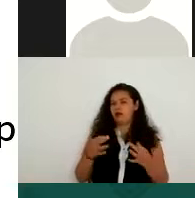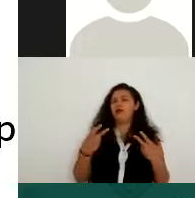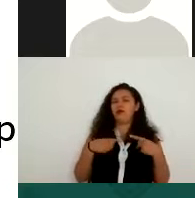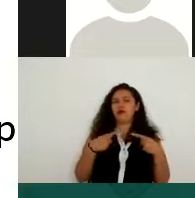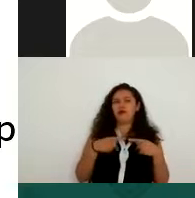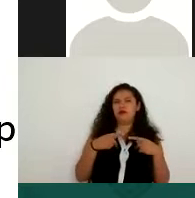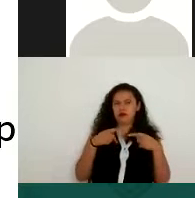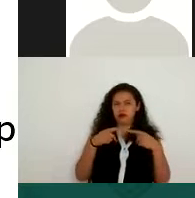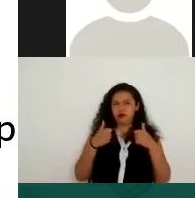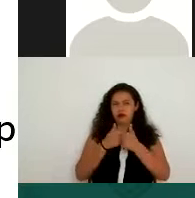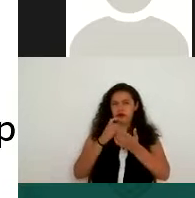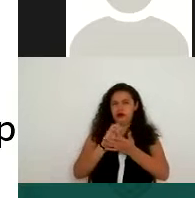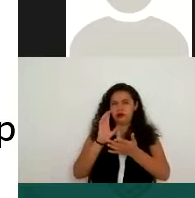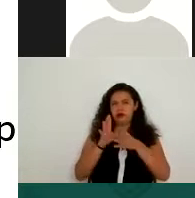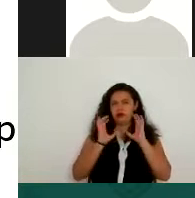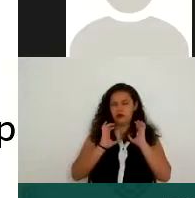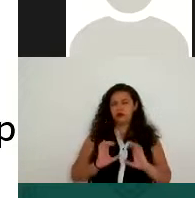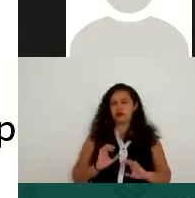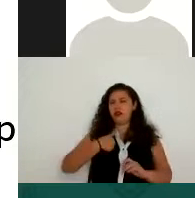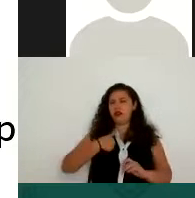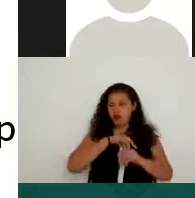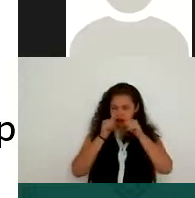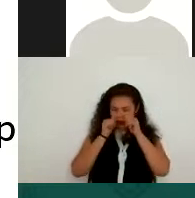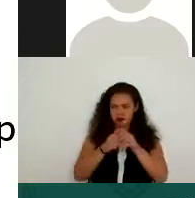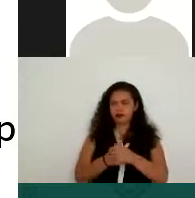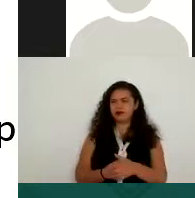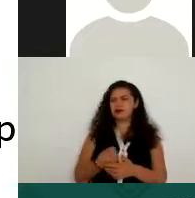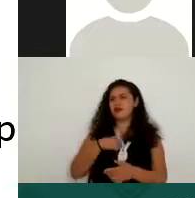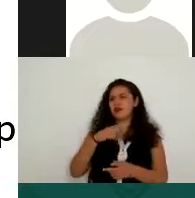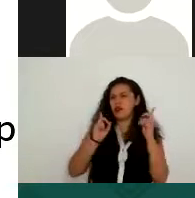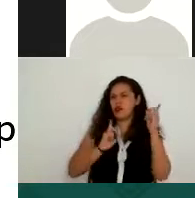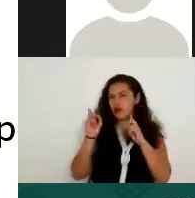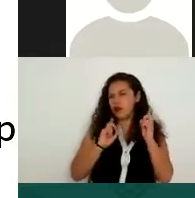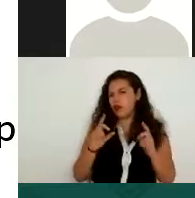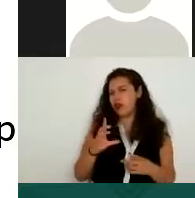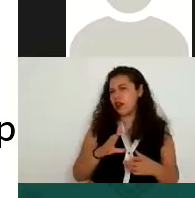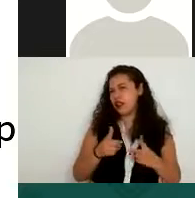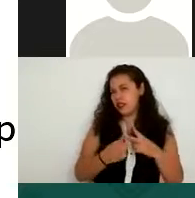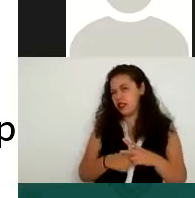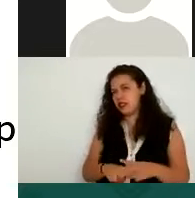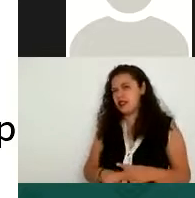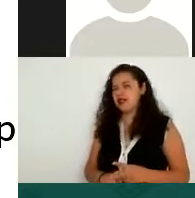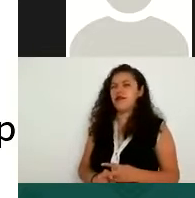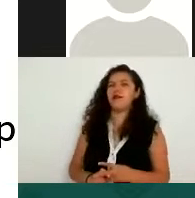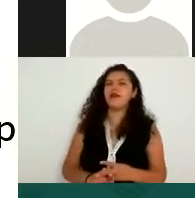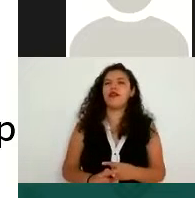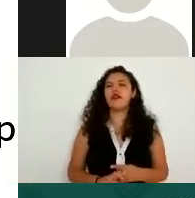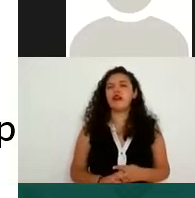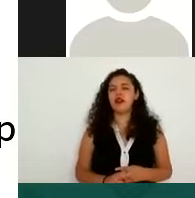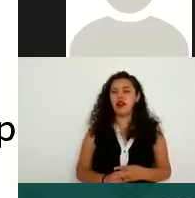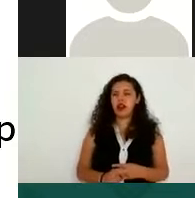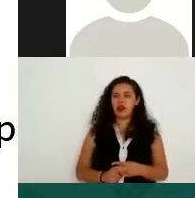con discapacidad motriz y ahorita me surge una duda porque hace unos días